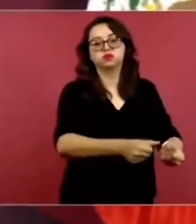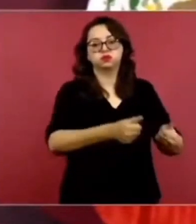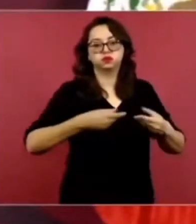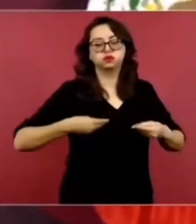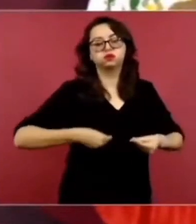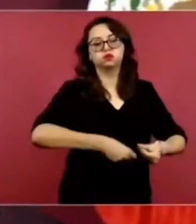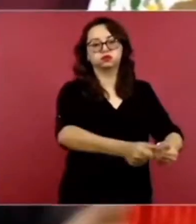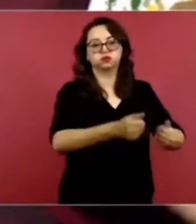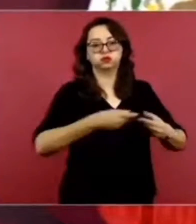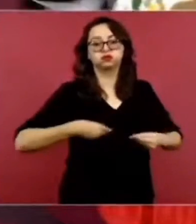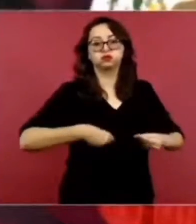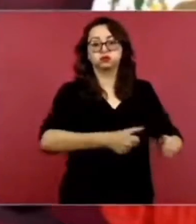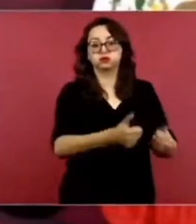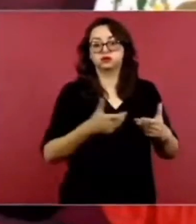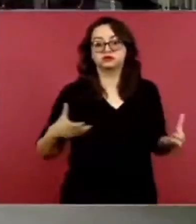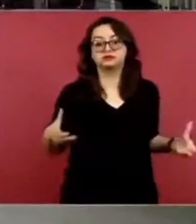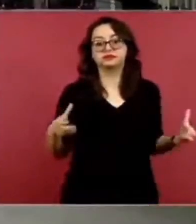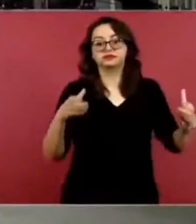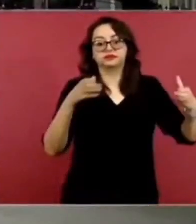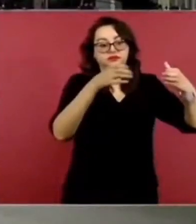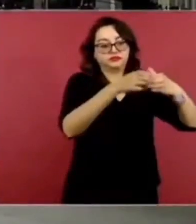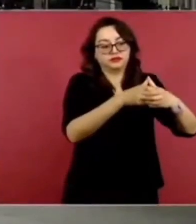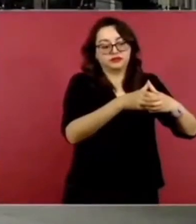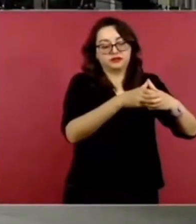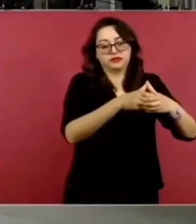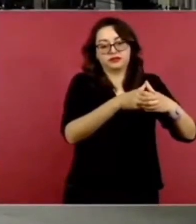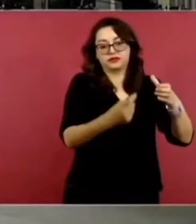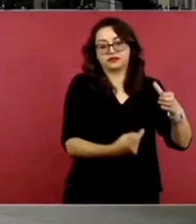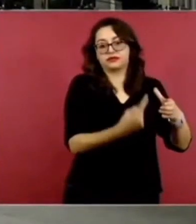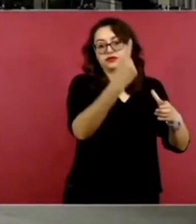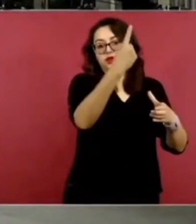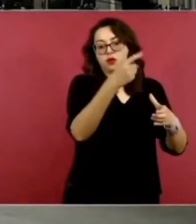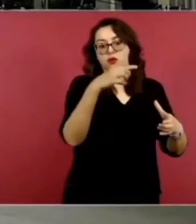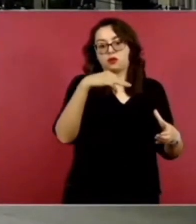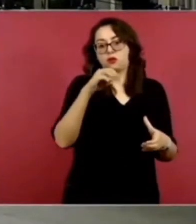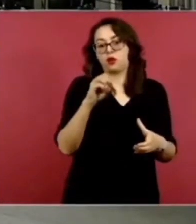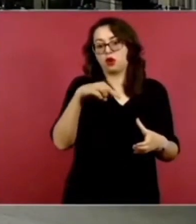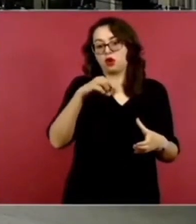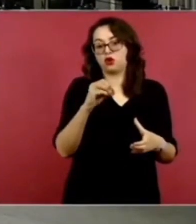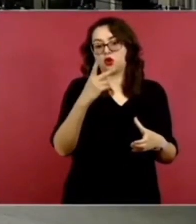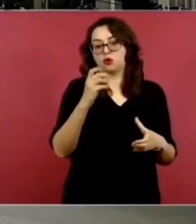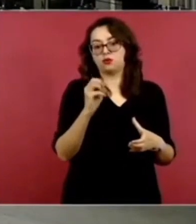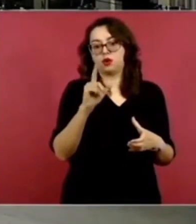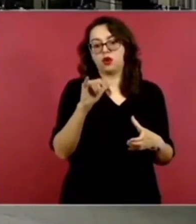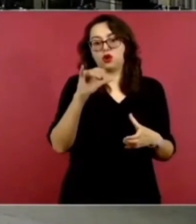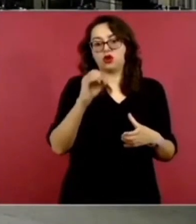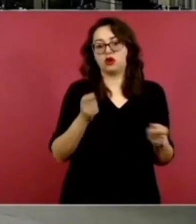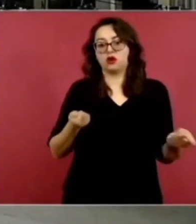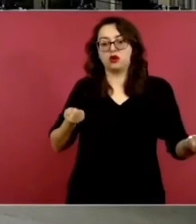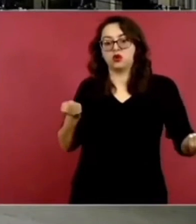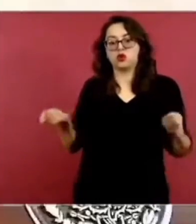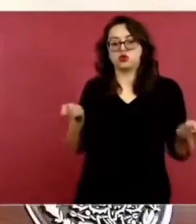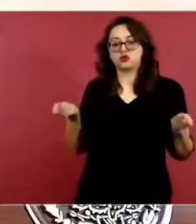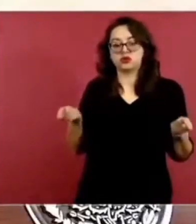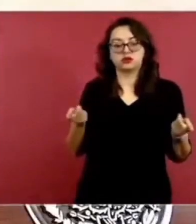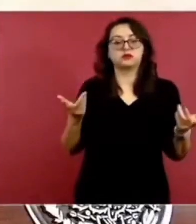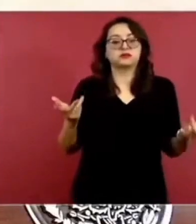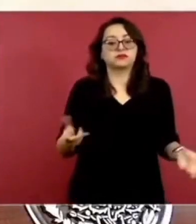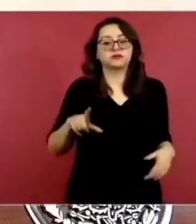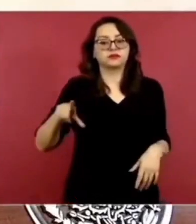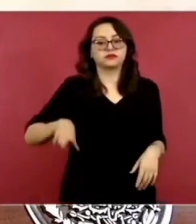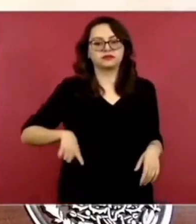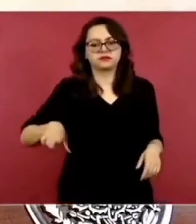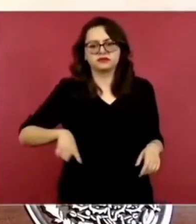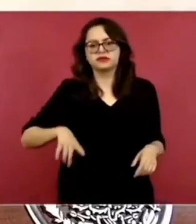Y era un monopolio, porque no se podían comprar las